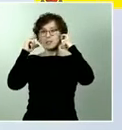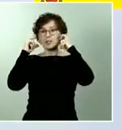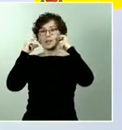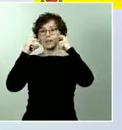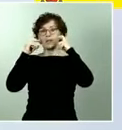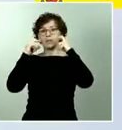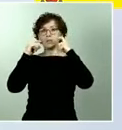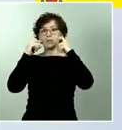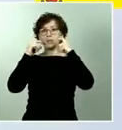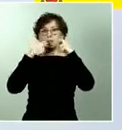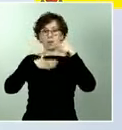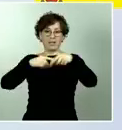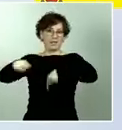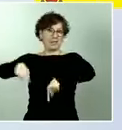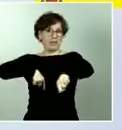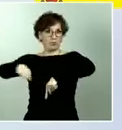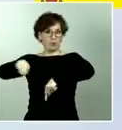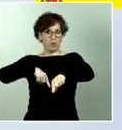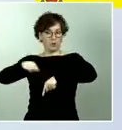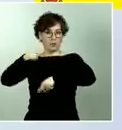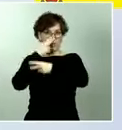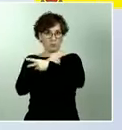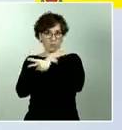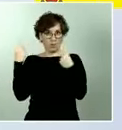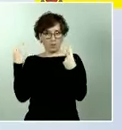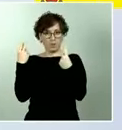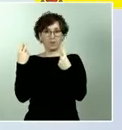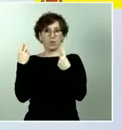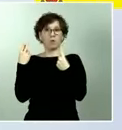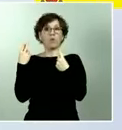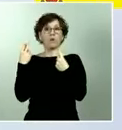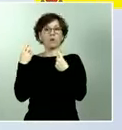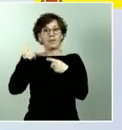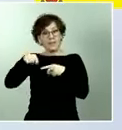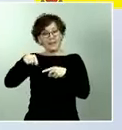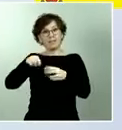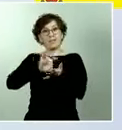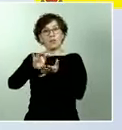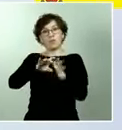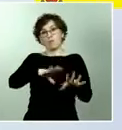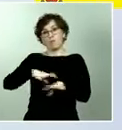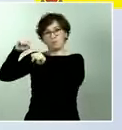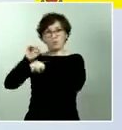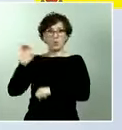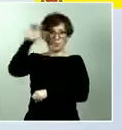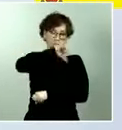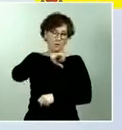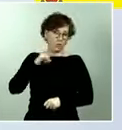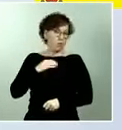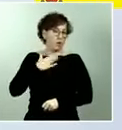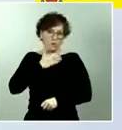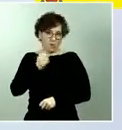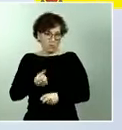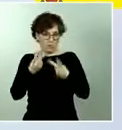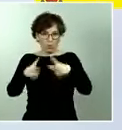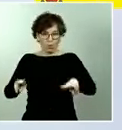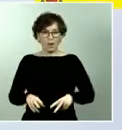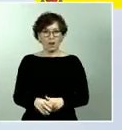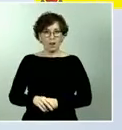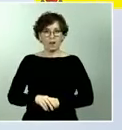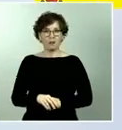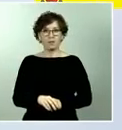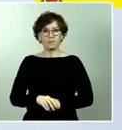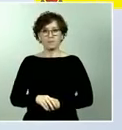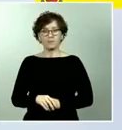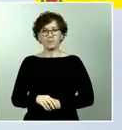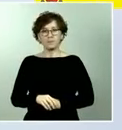dependiente de las comunidades autónomas y ayuntamientos. Previamente doy cuenta de las principales medidas que